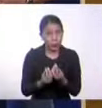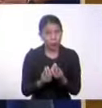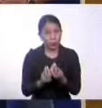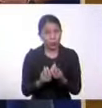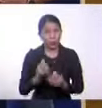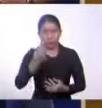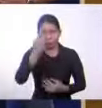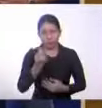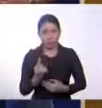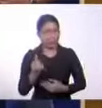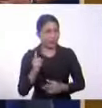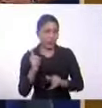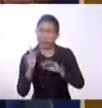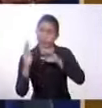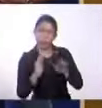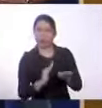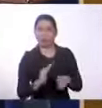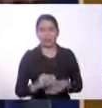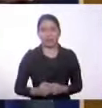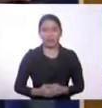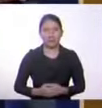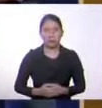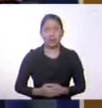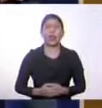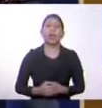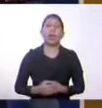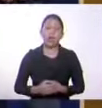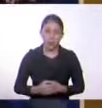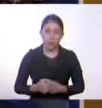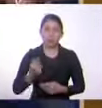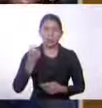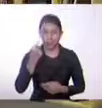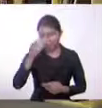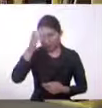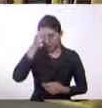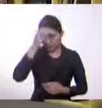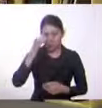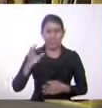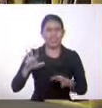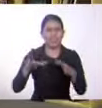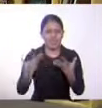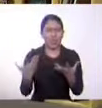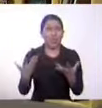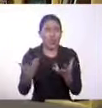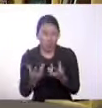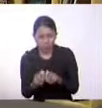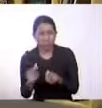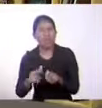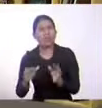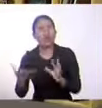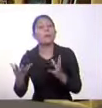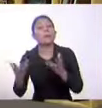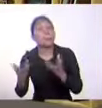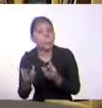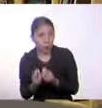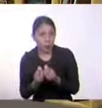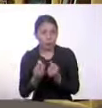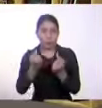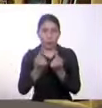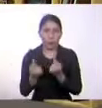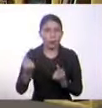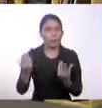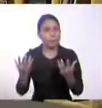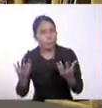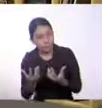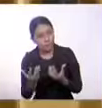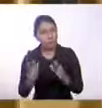se ven vulnerados esos derechos. Muy bien, ahí teníamos ese concepto de grupo minoritario y por qué está relacionado con los pueblos